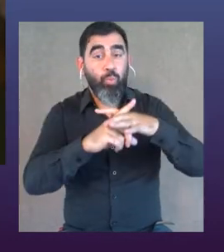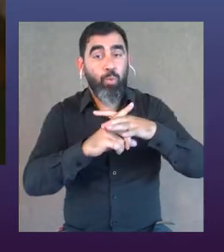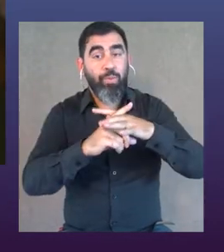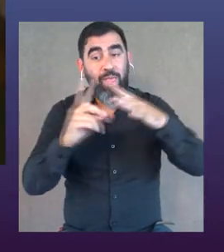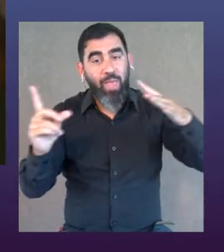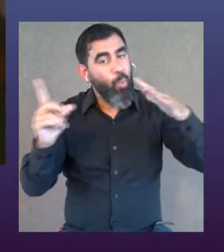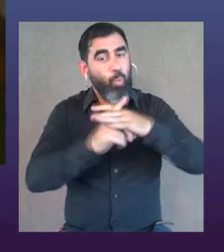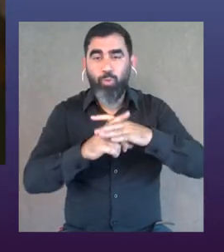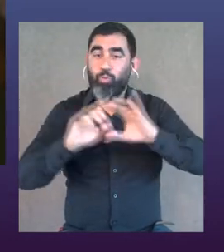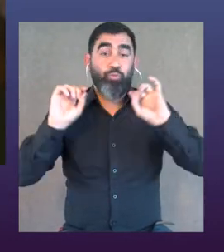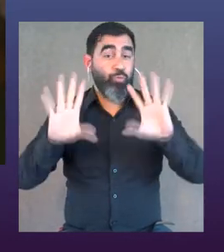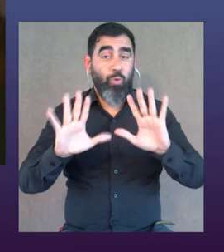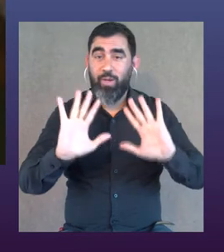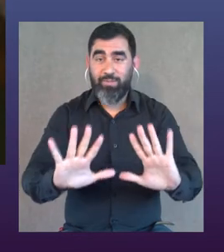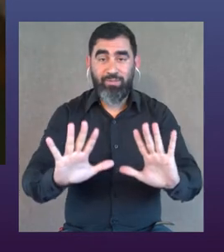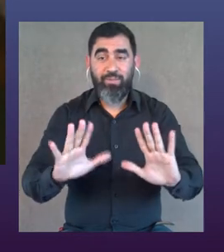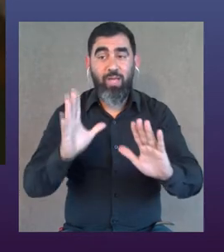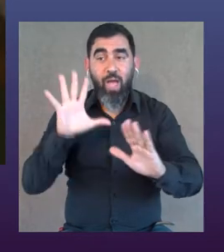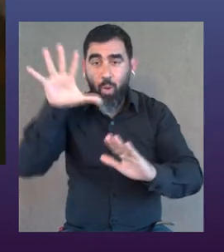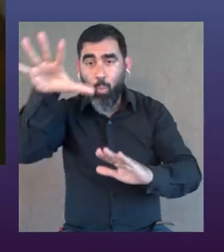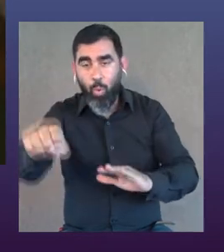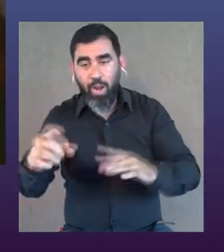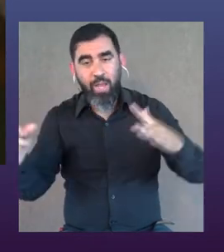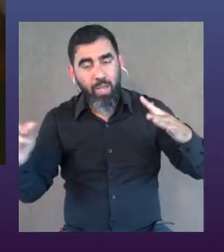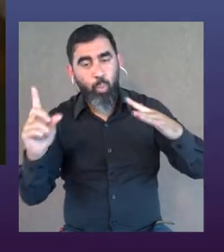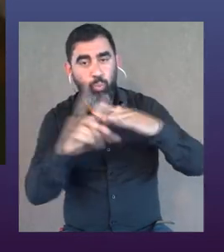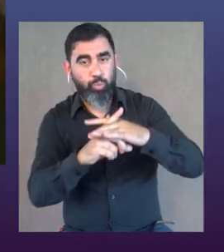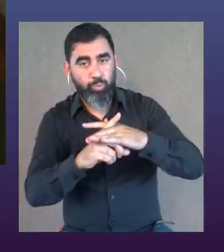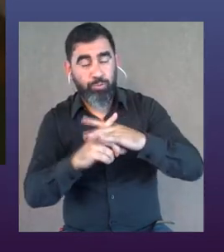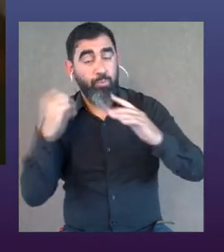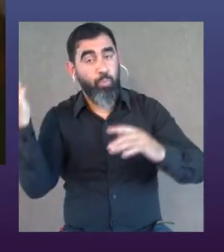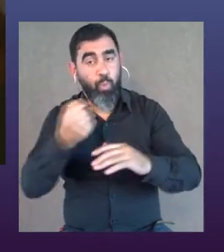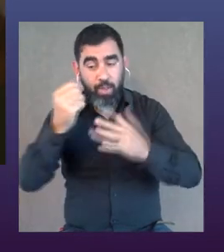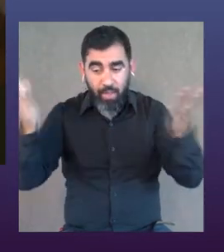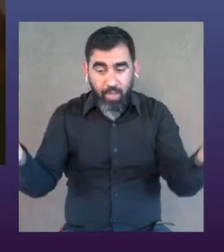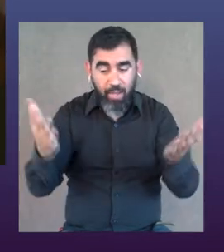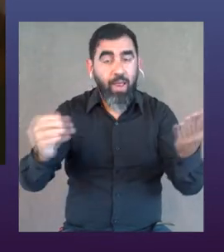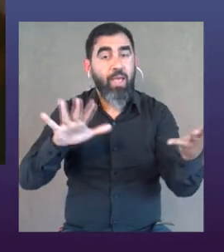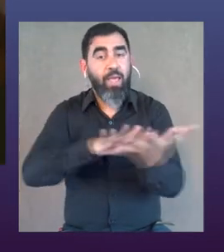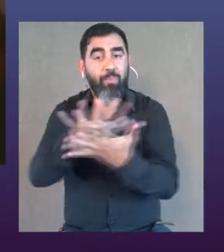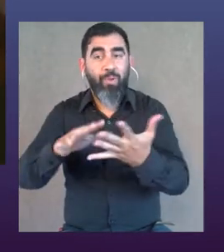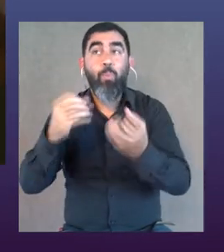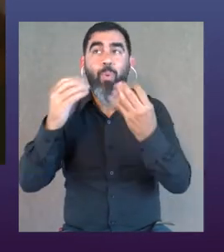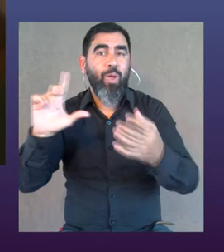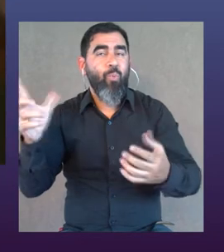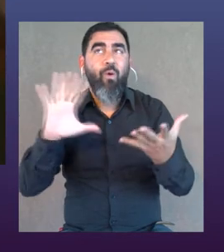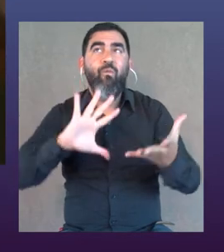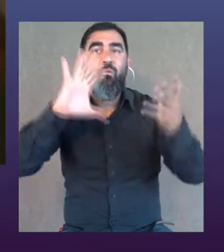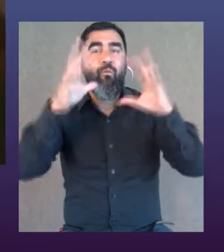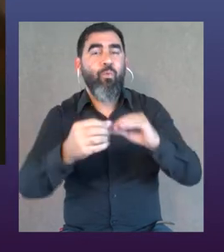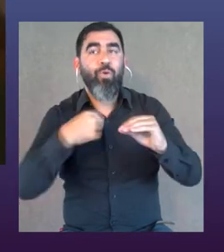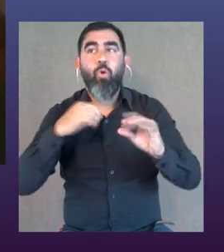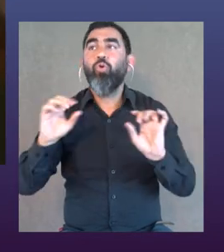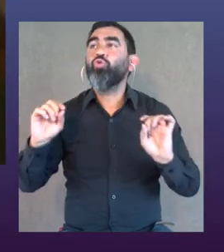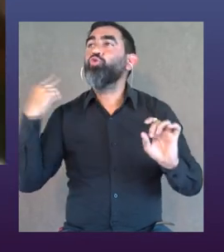incluir es incluyendo y punto. Primero yendo a buscar esa inclusión, ¿no? Generando esos espacios, porque no hay